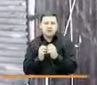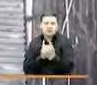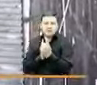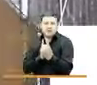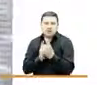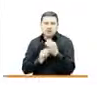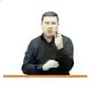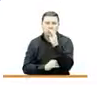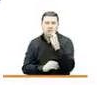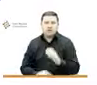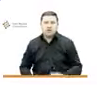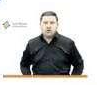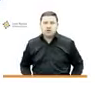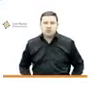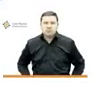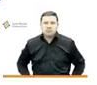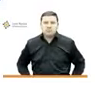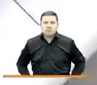colombianos.